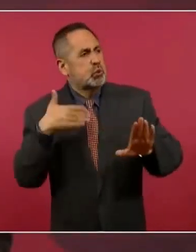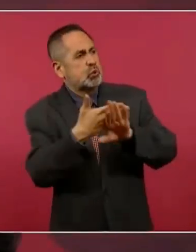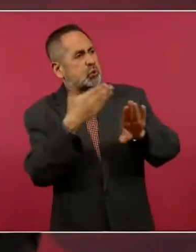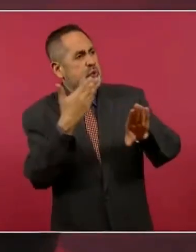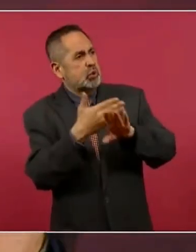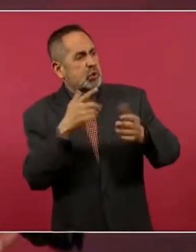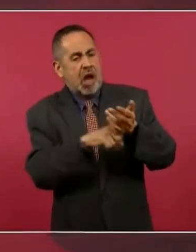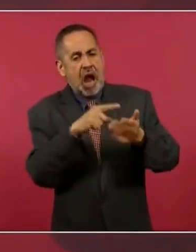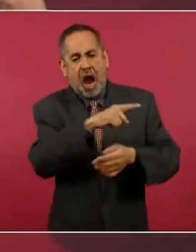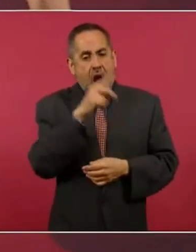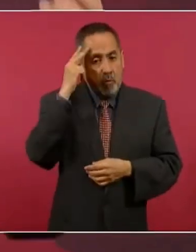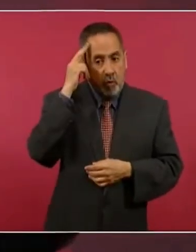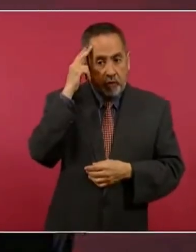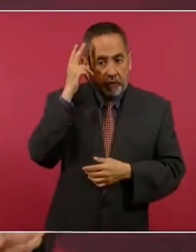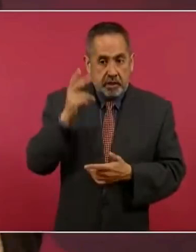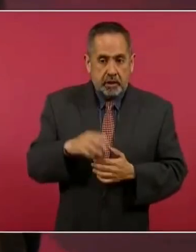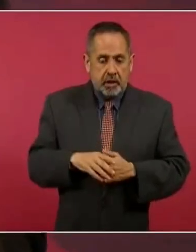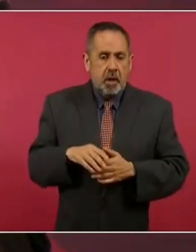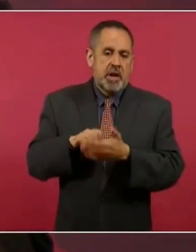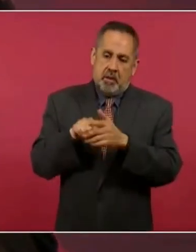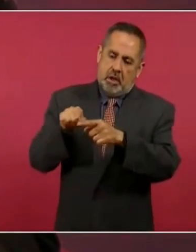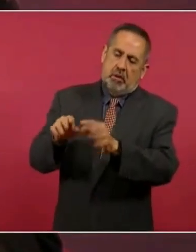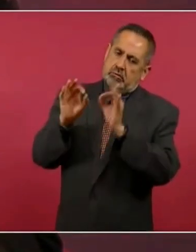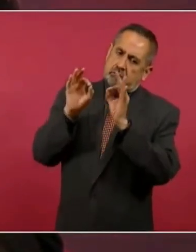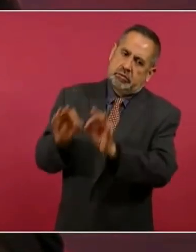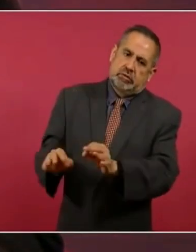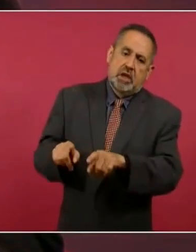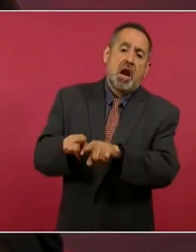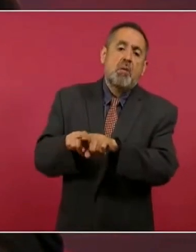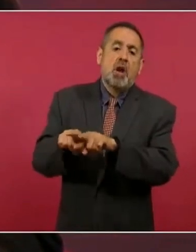desde luego los hermanos Flores Magón